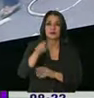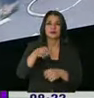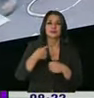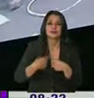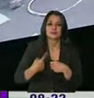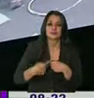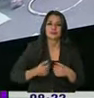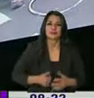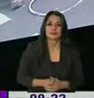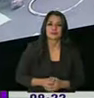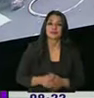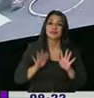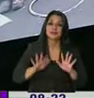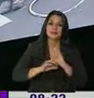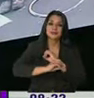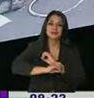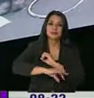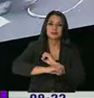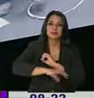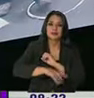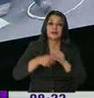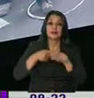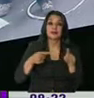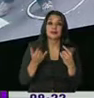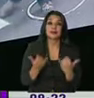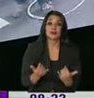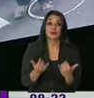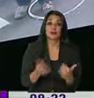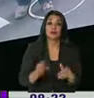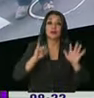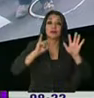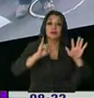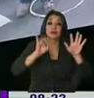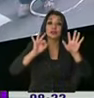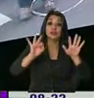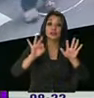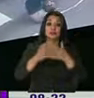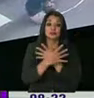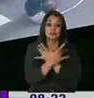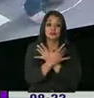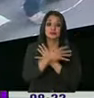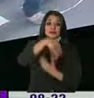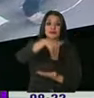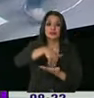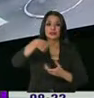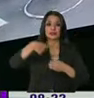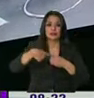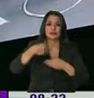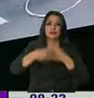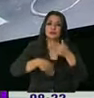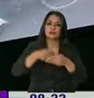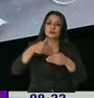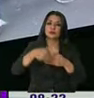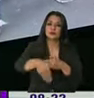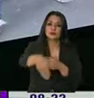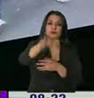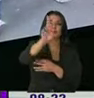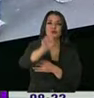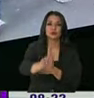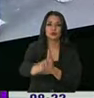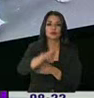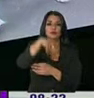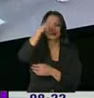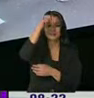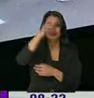Entonces, esa es la campaña que se lanzará desde el día de hoy, son 68 cruces a lo largo del centro histórico que luego estarán también en el norte